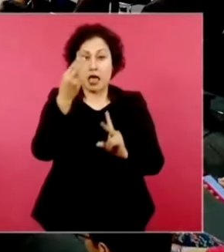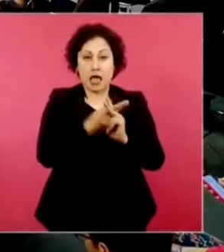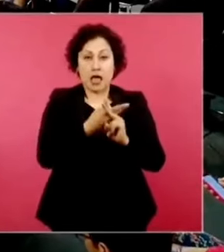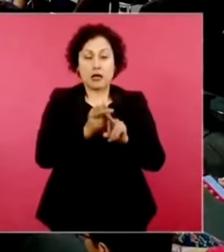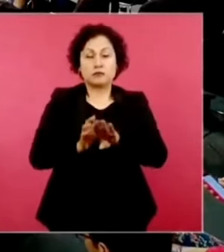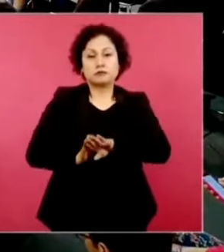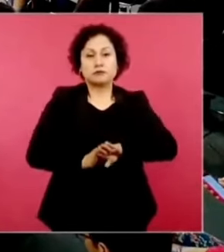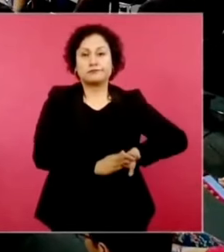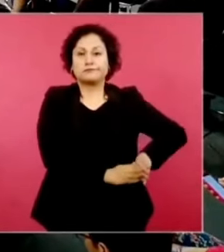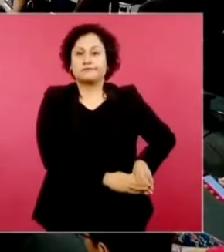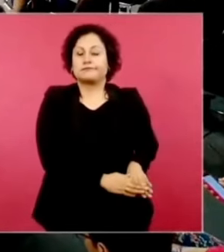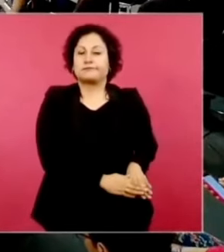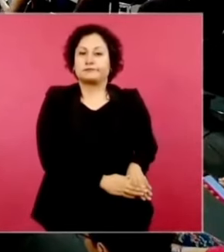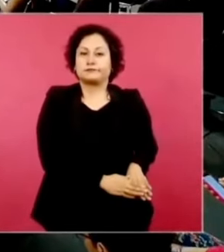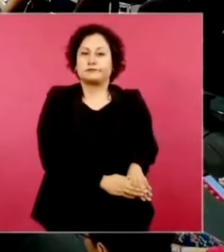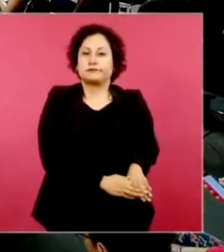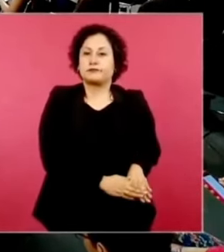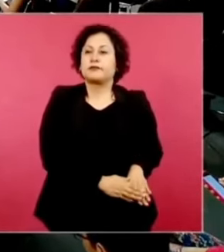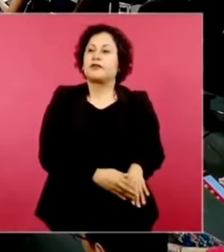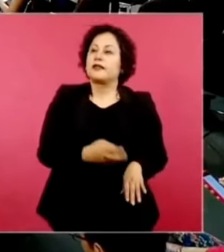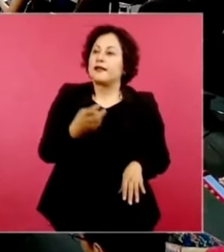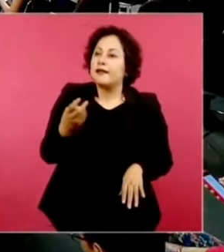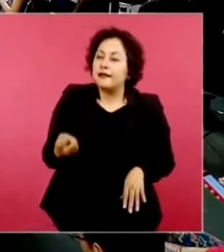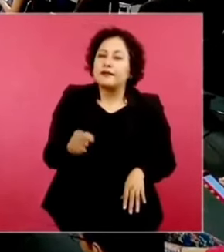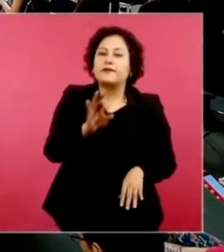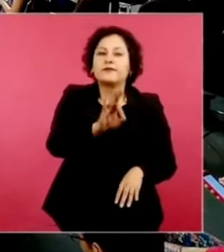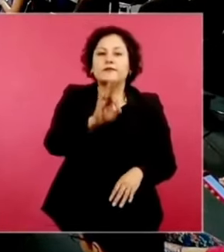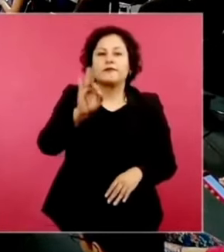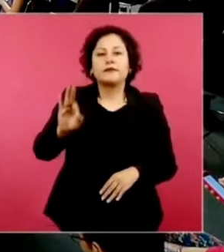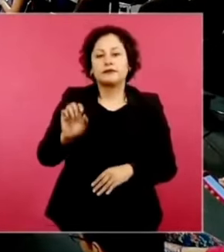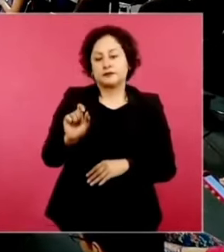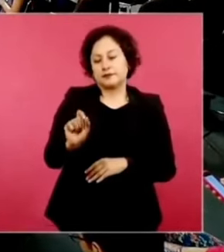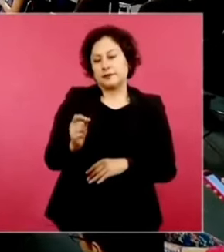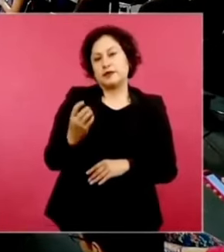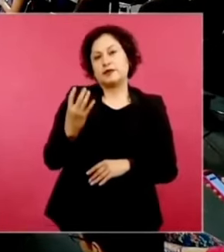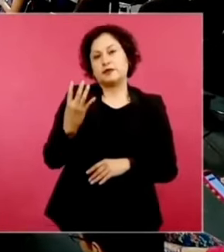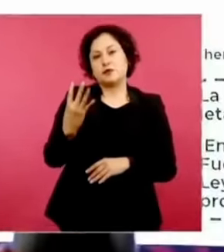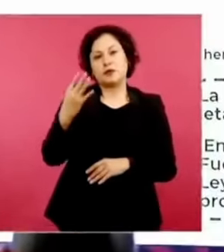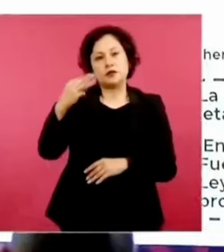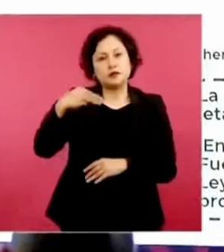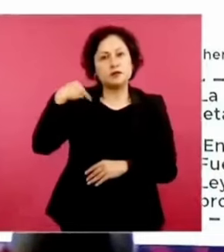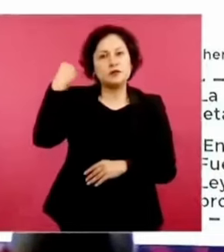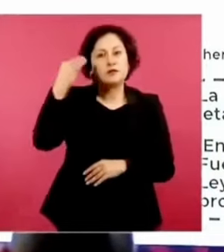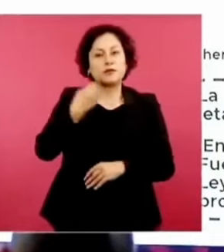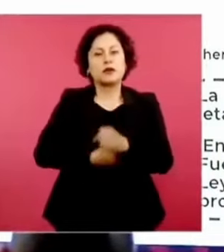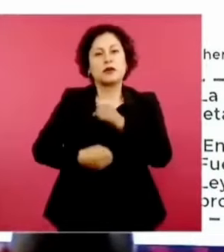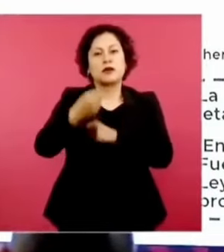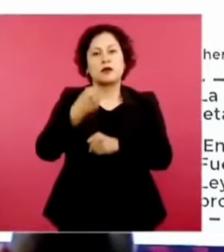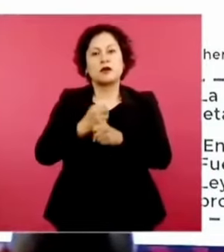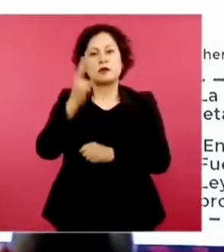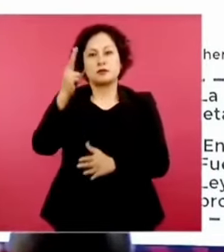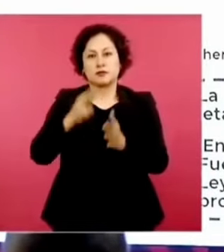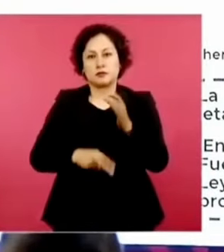Entonces, de marzo de 2011, pon la foto.